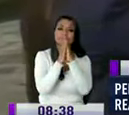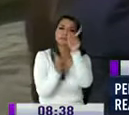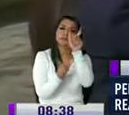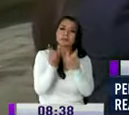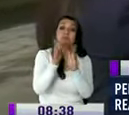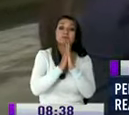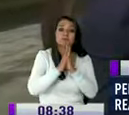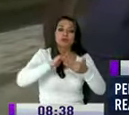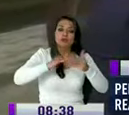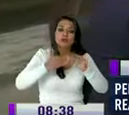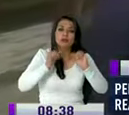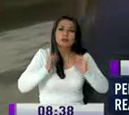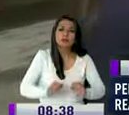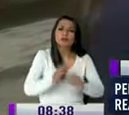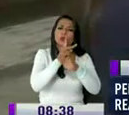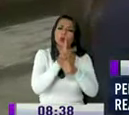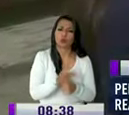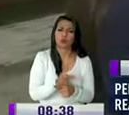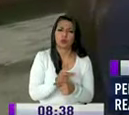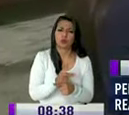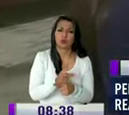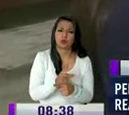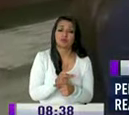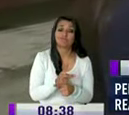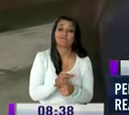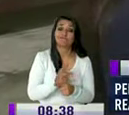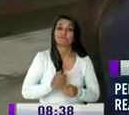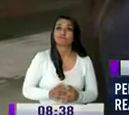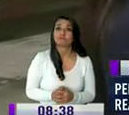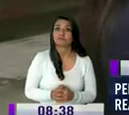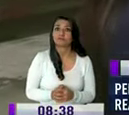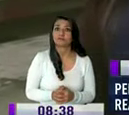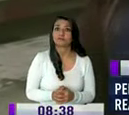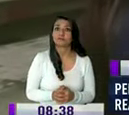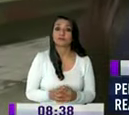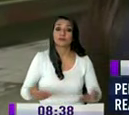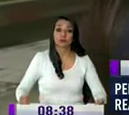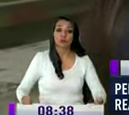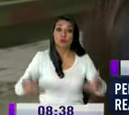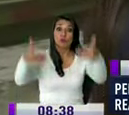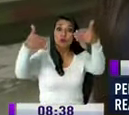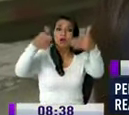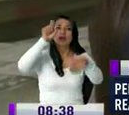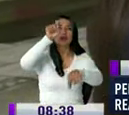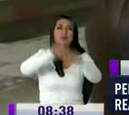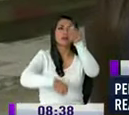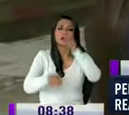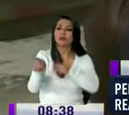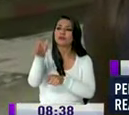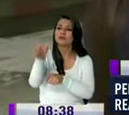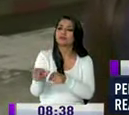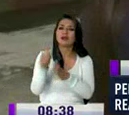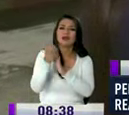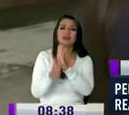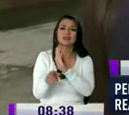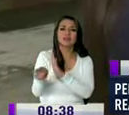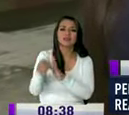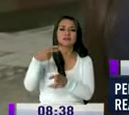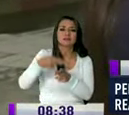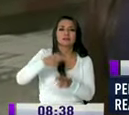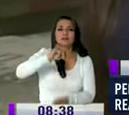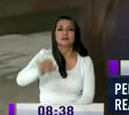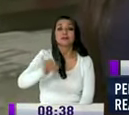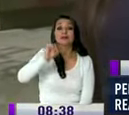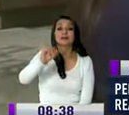comunidad para que conserve tenemos entendido que justamente fue dañado uno de los murales de un artista se llama Jimmy